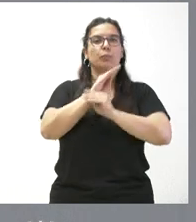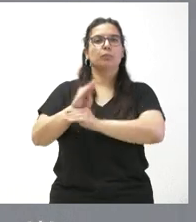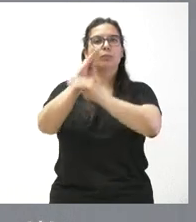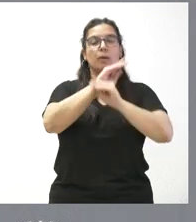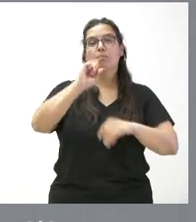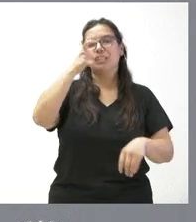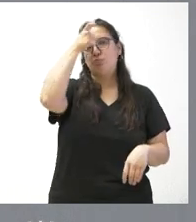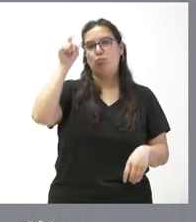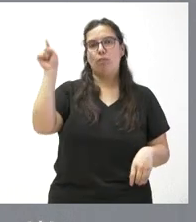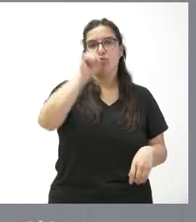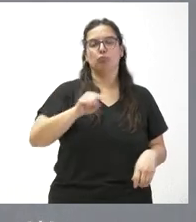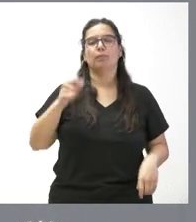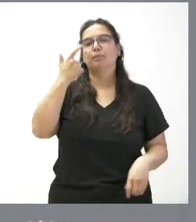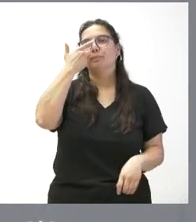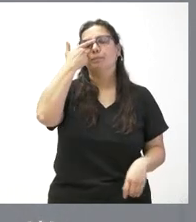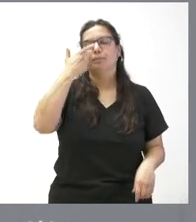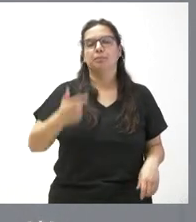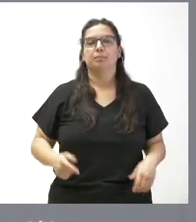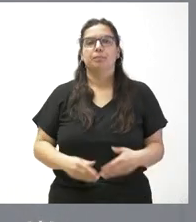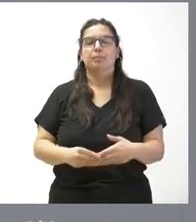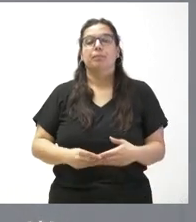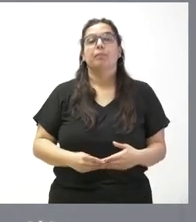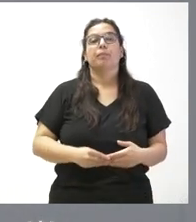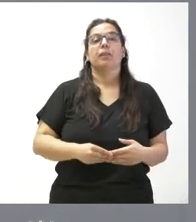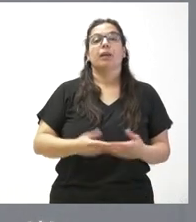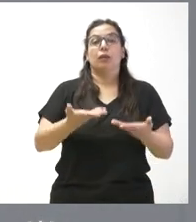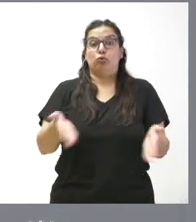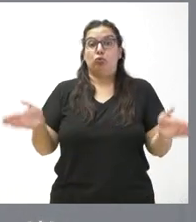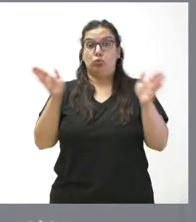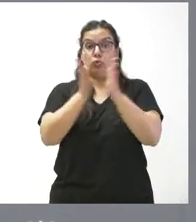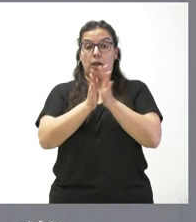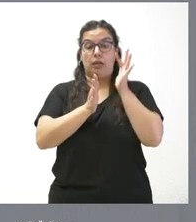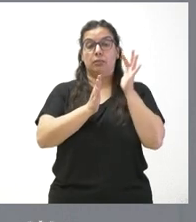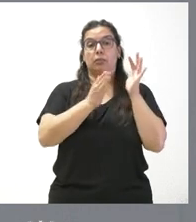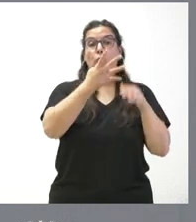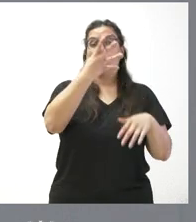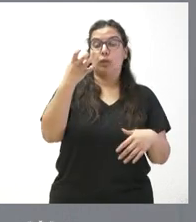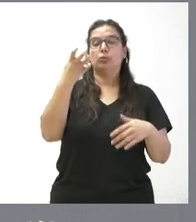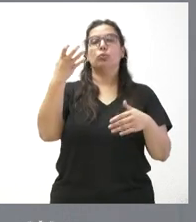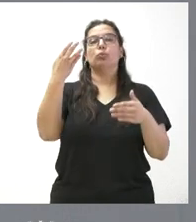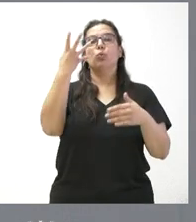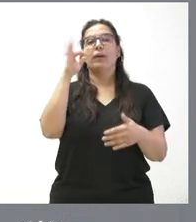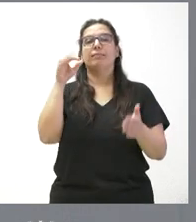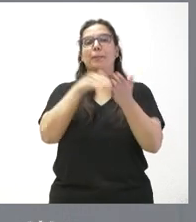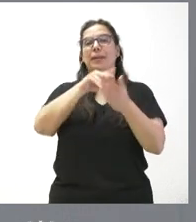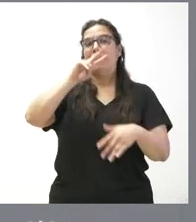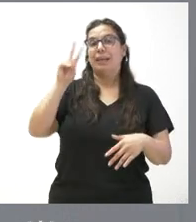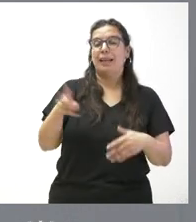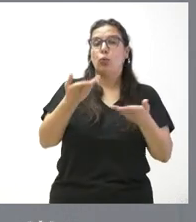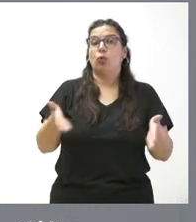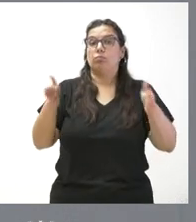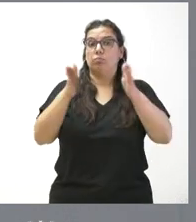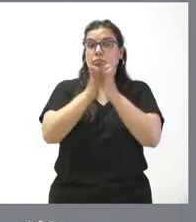rural. sumando ambas cantidades, 440.000 euros son las dotaciones